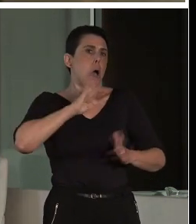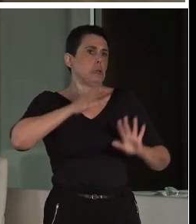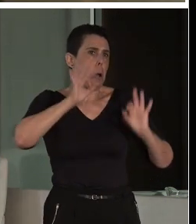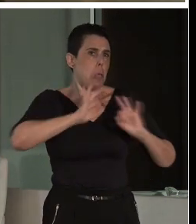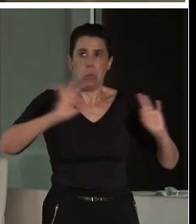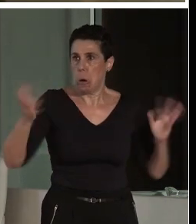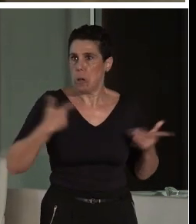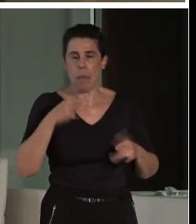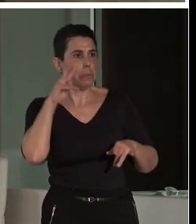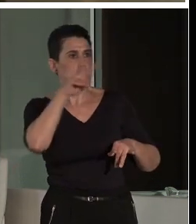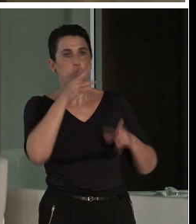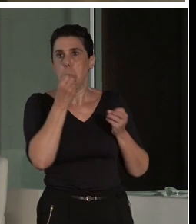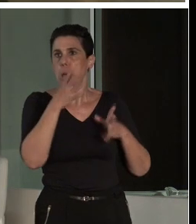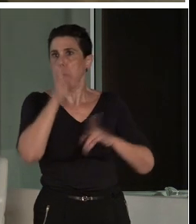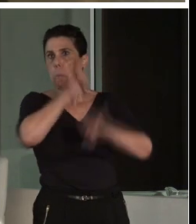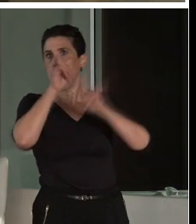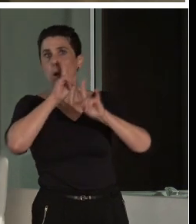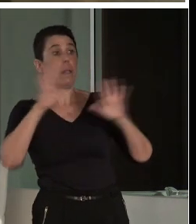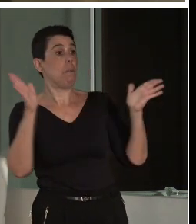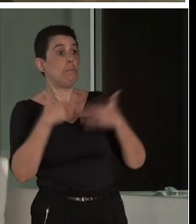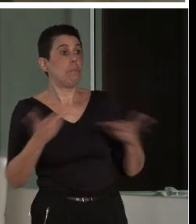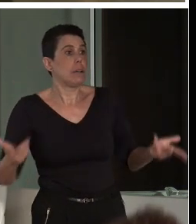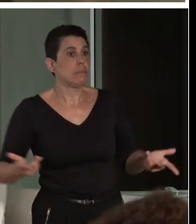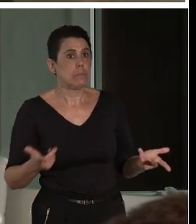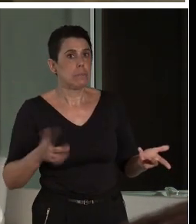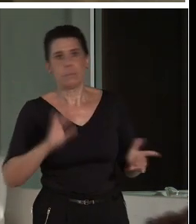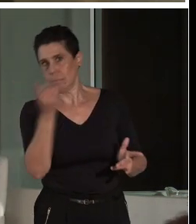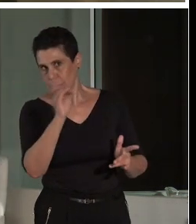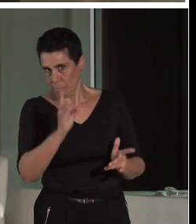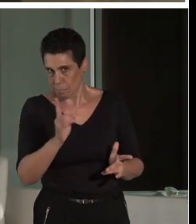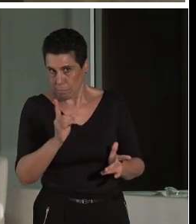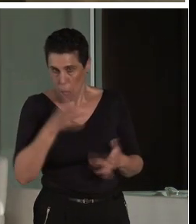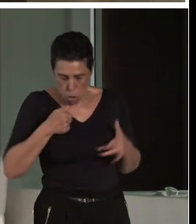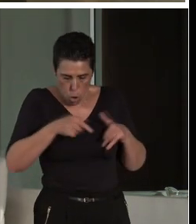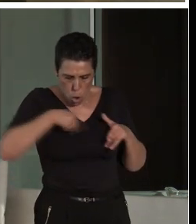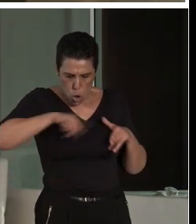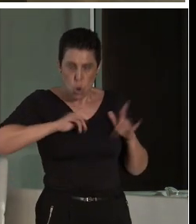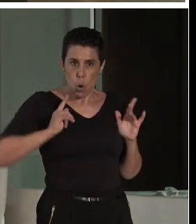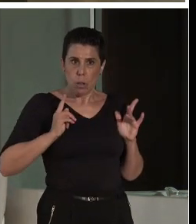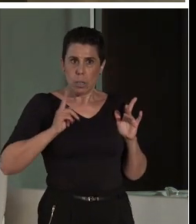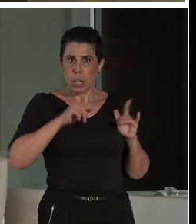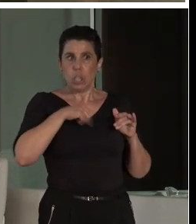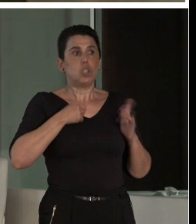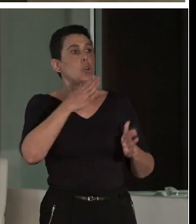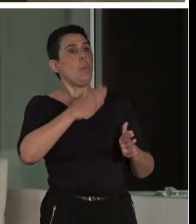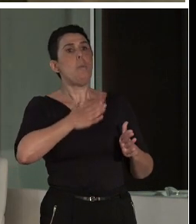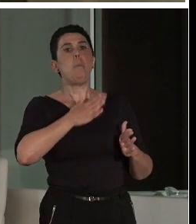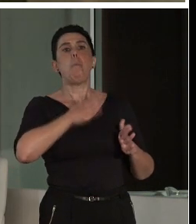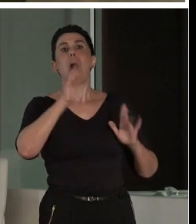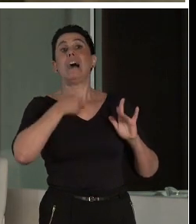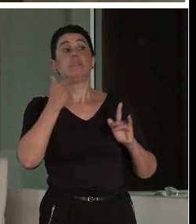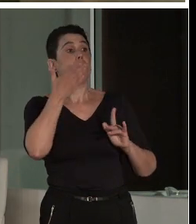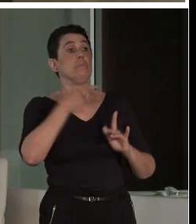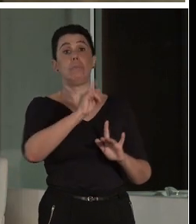veo… No, no. Nosotros llegamos a un patrimonio que no conocemos